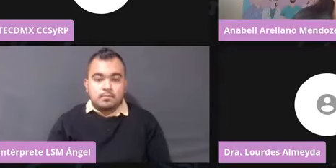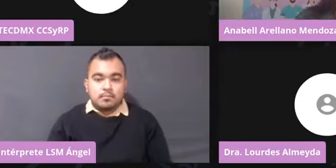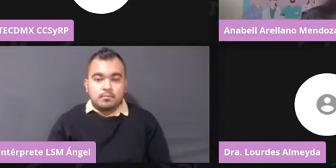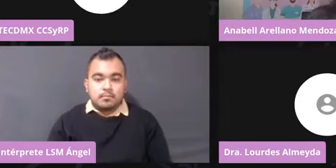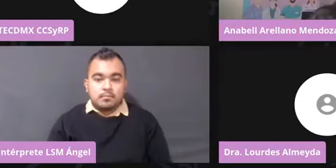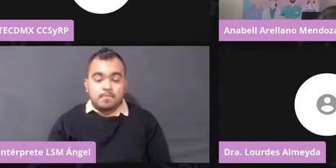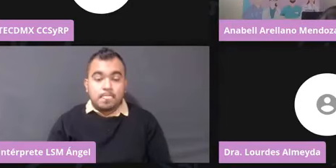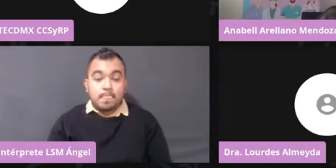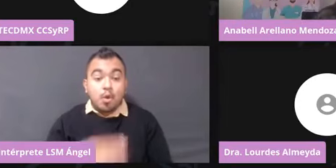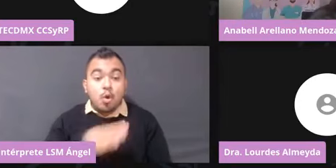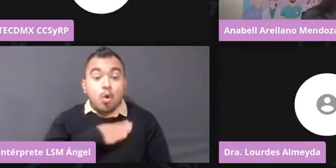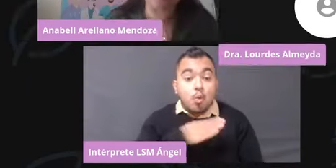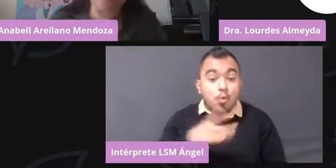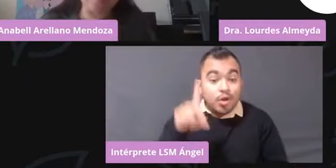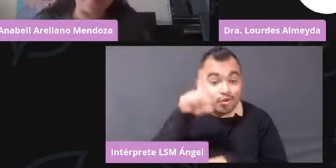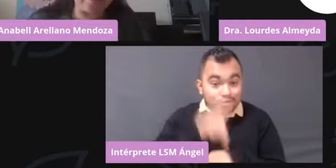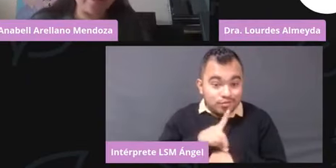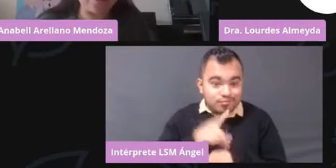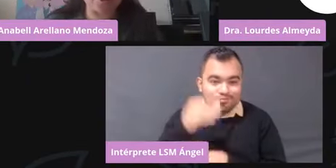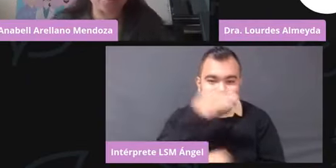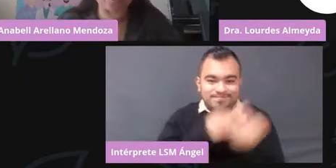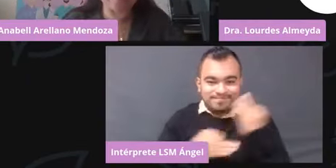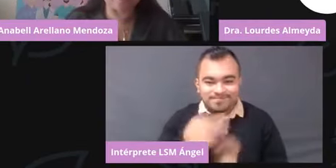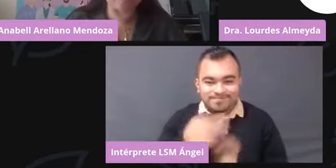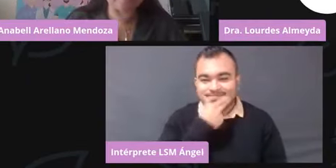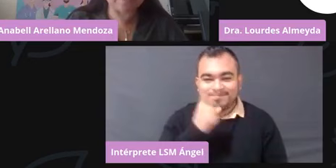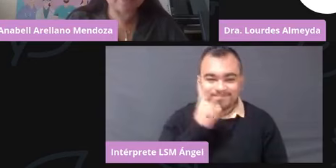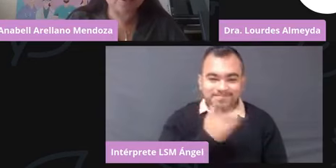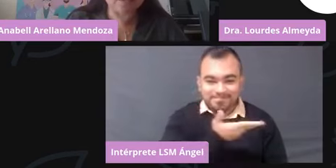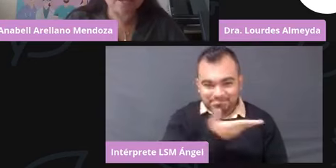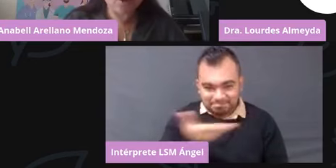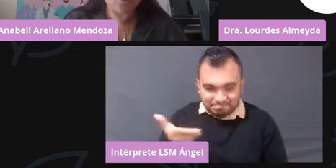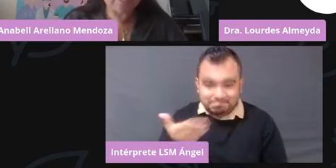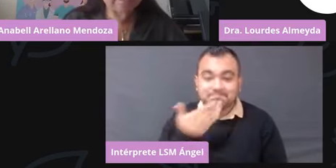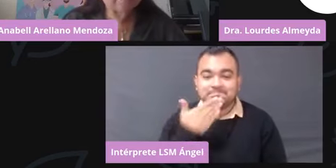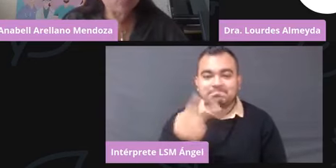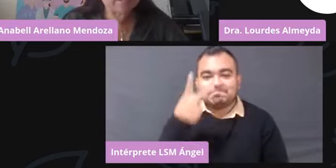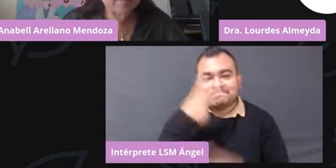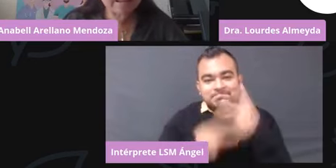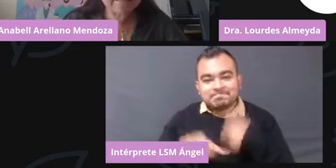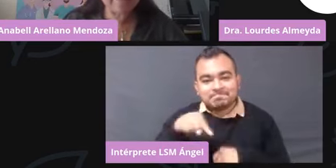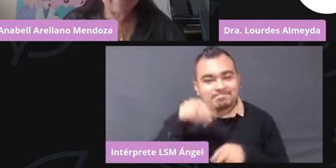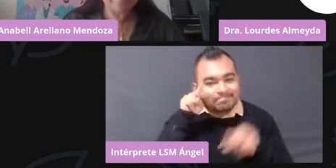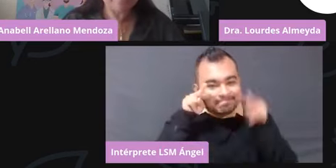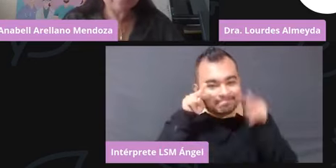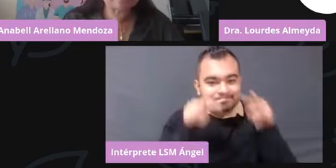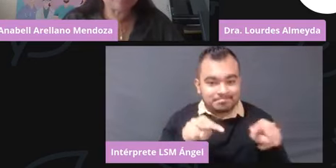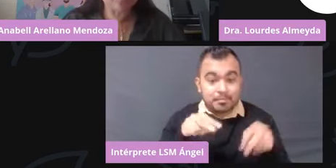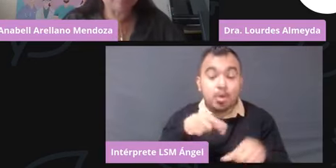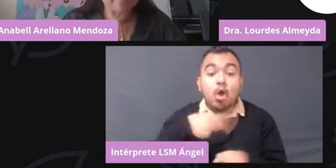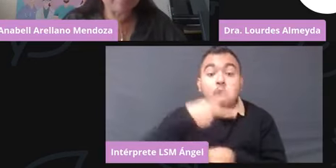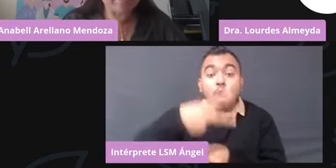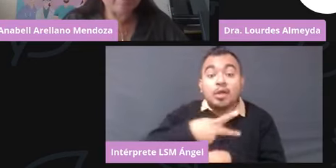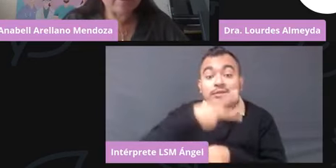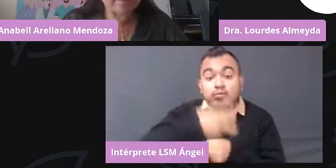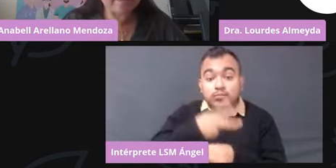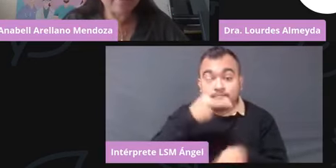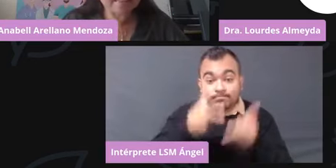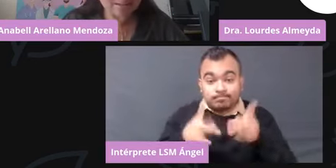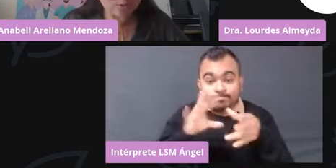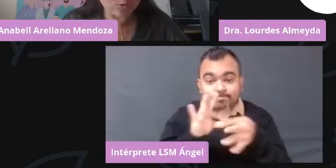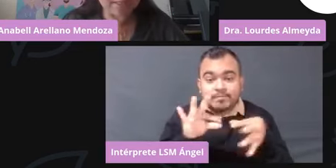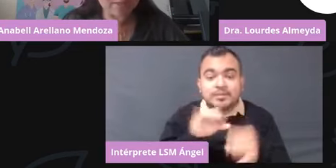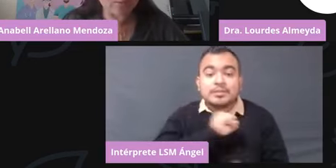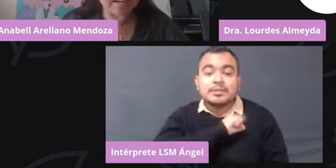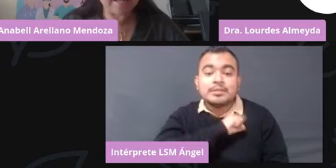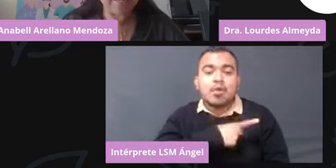Muy buenos días a todas y todos, bienvenidos por sintonizarnos hoy en la segunda plática de salud del plan de campaña